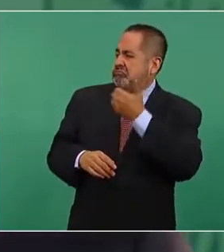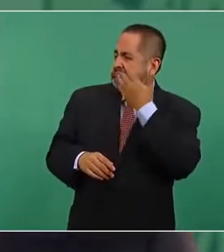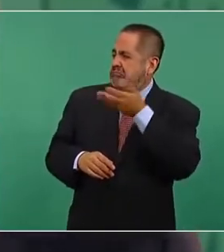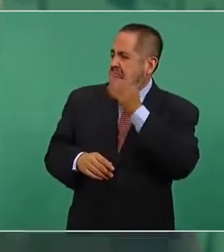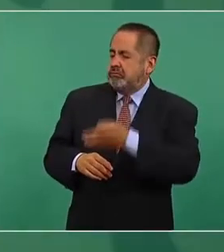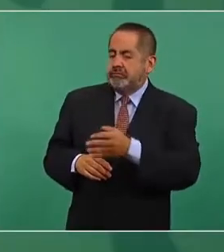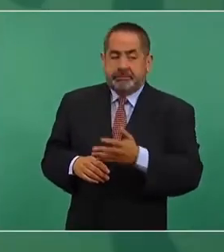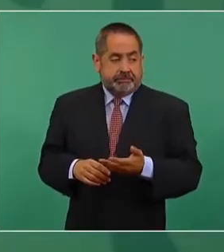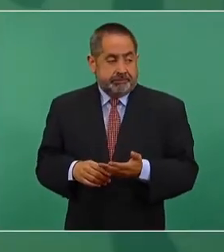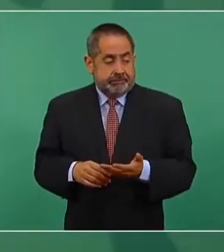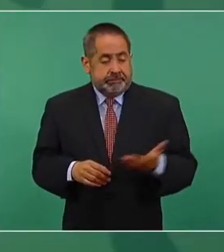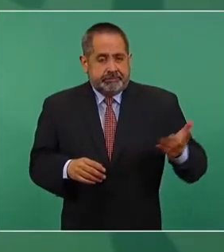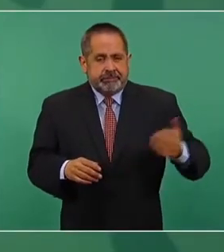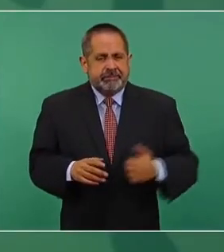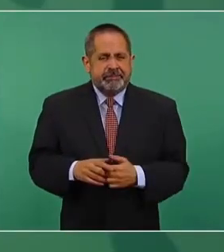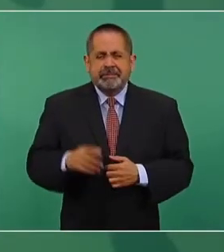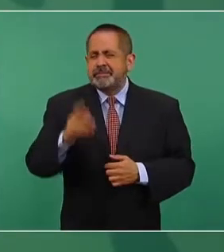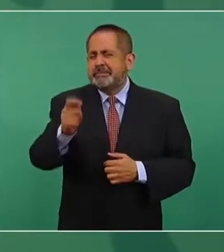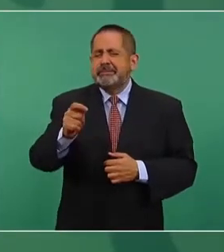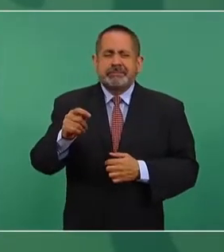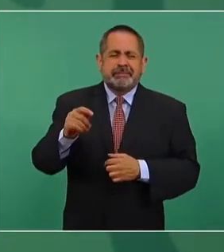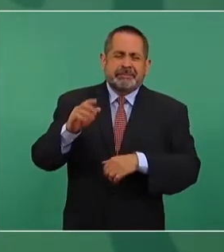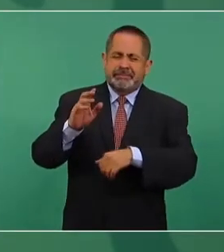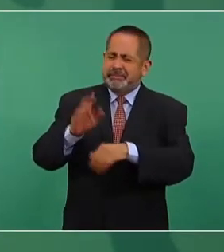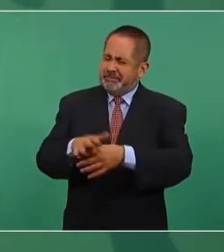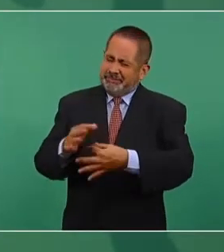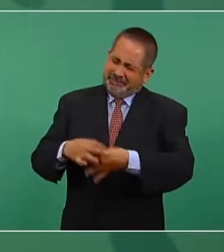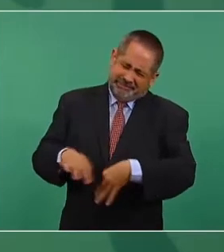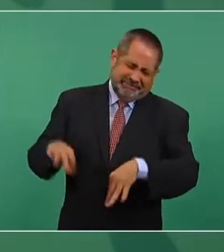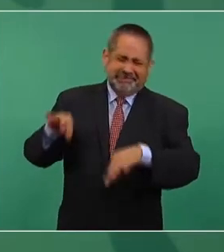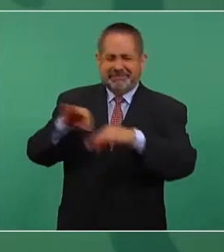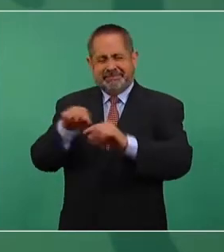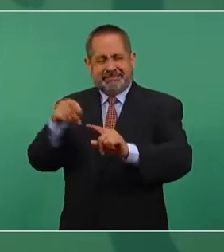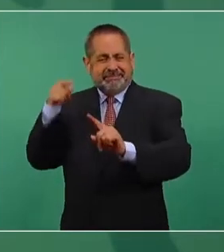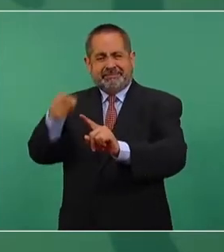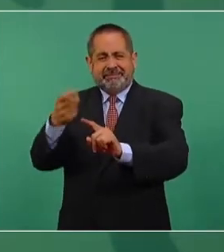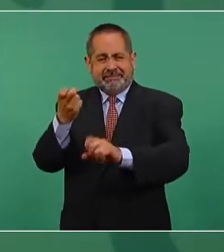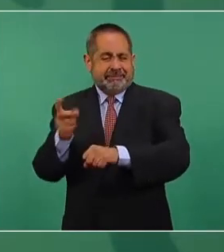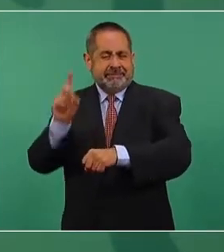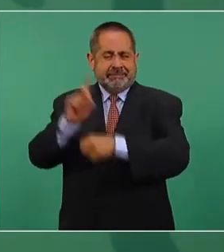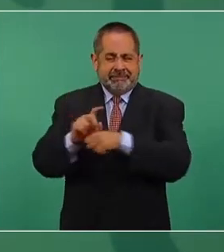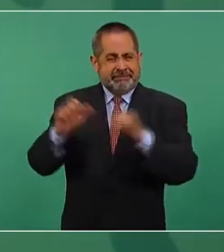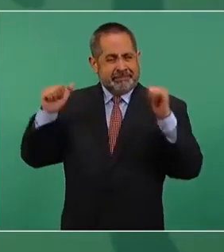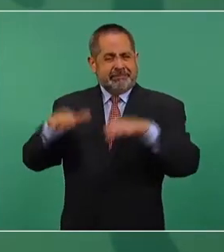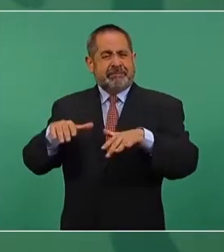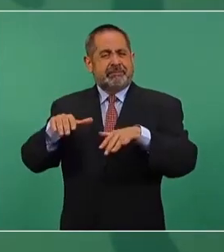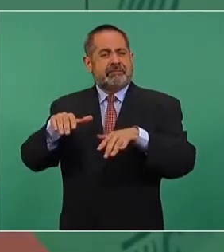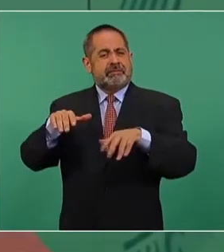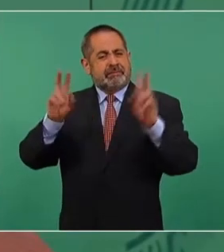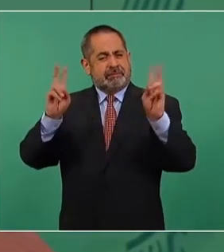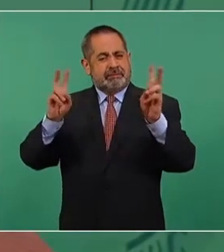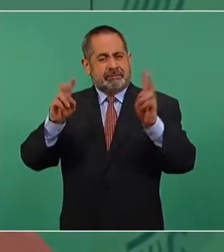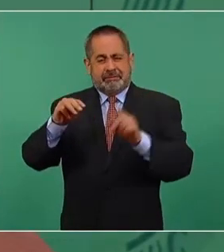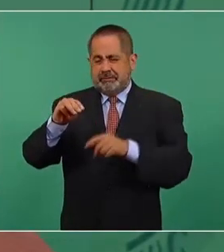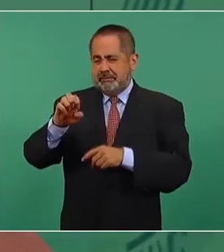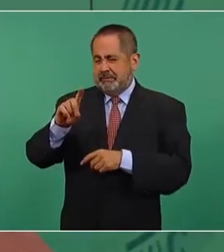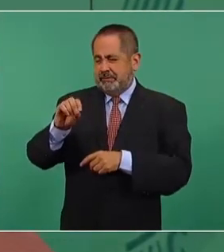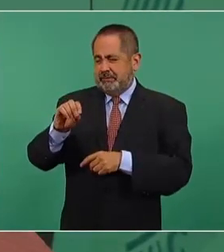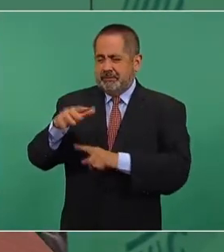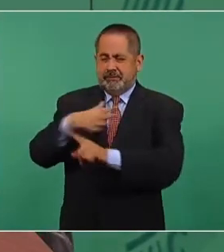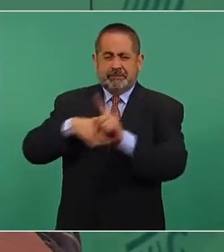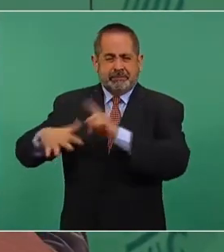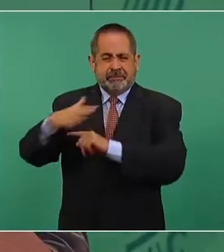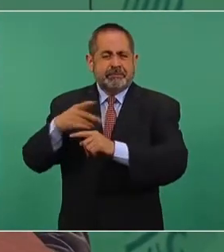¿qué fue lo más significativo de ese encuentro en